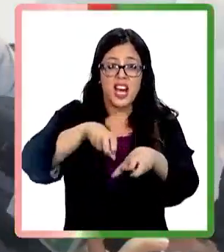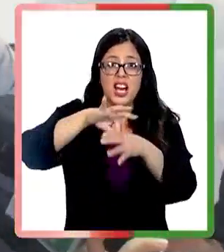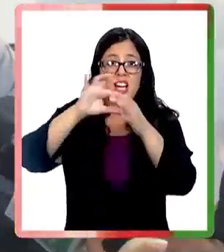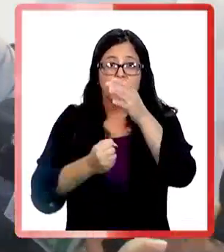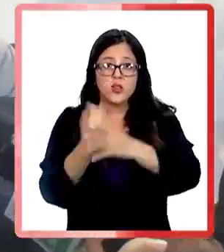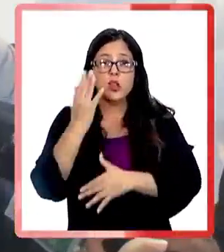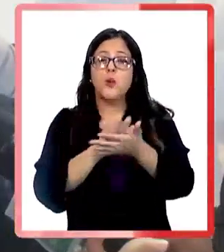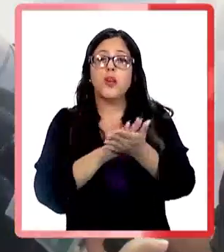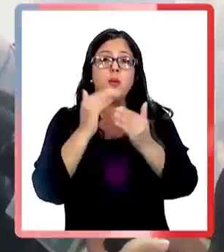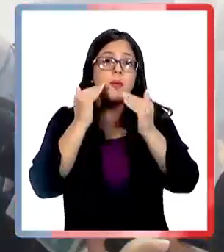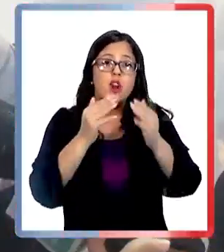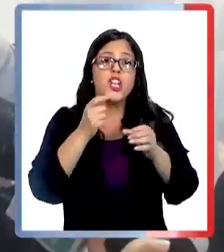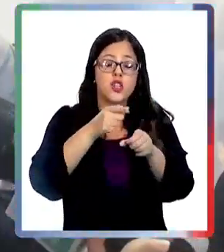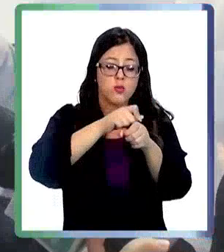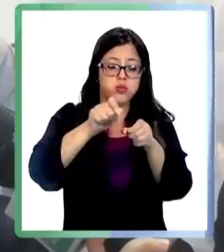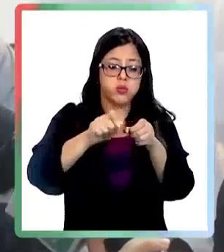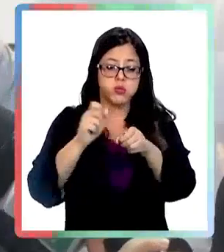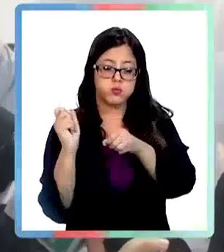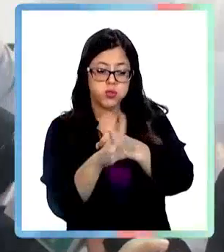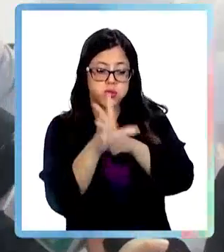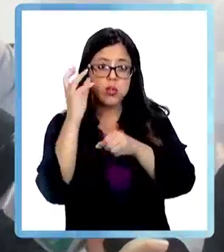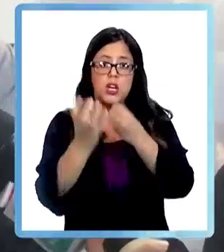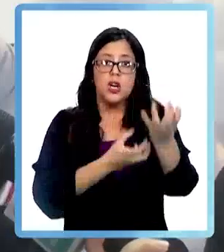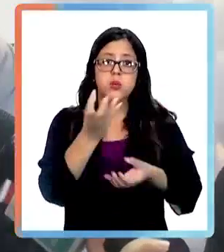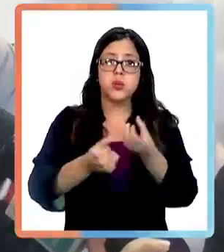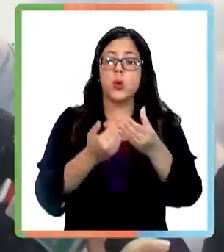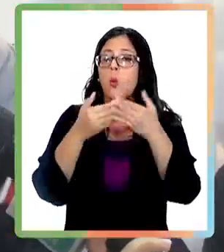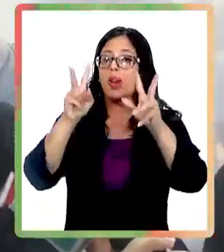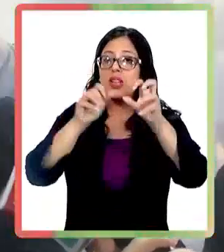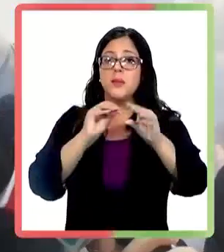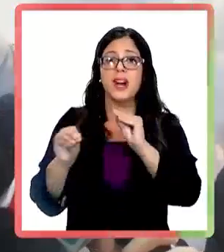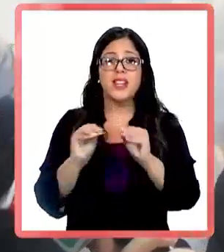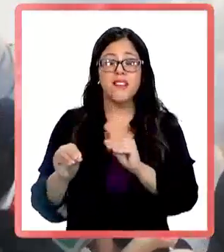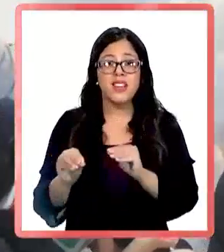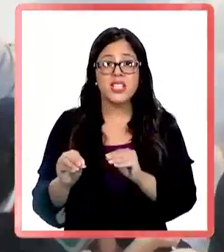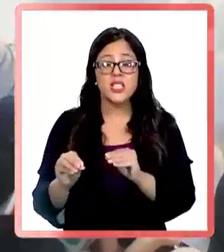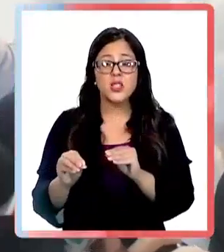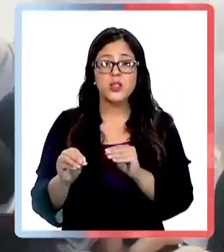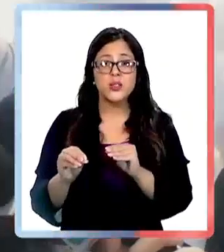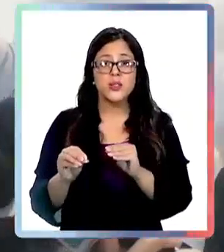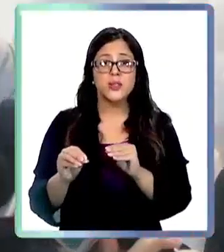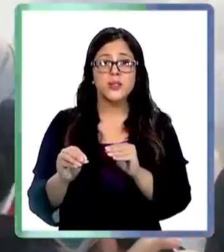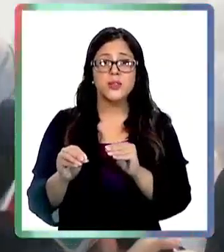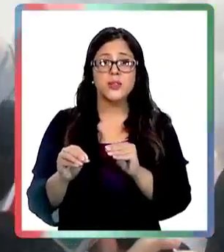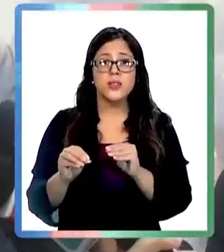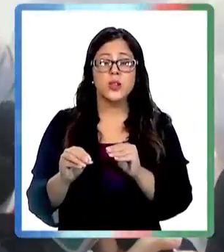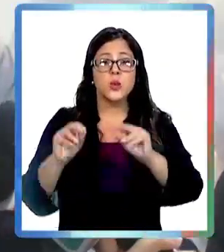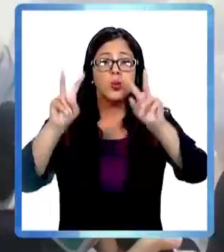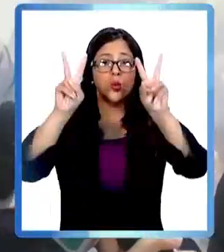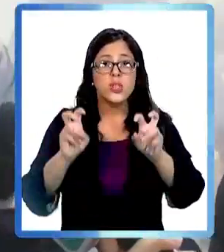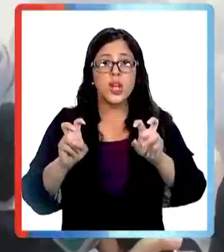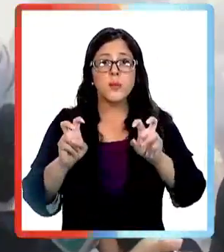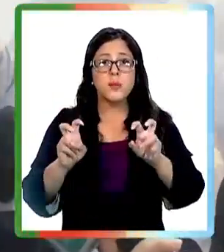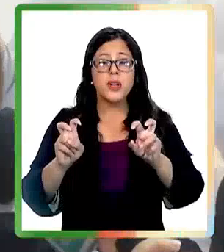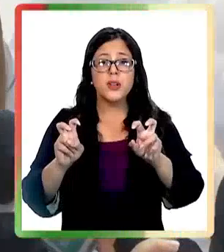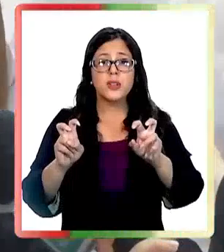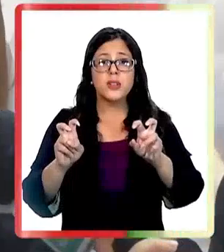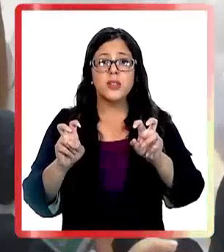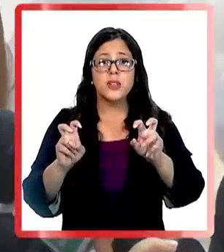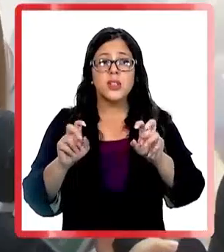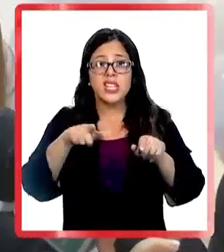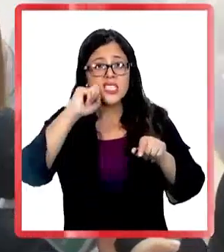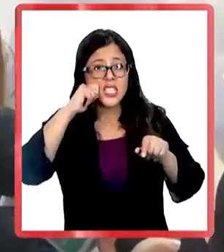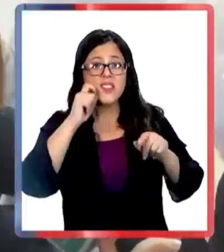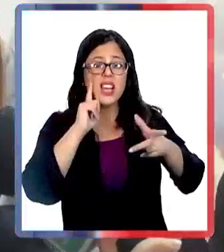apagarlo, los niños, el tema de los fósforos, toda situación. En caso de advertir una actitud